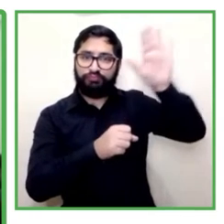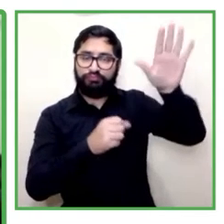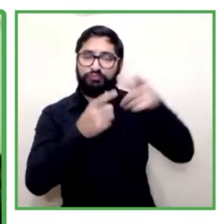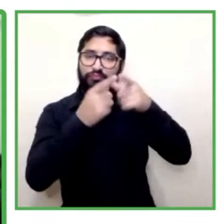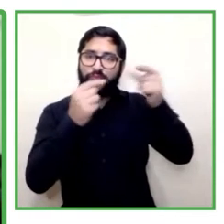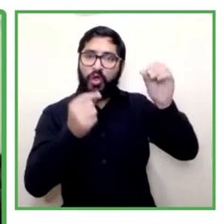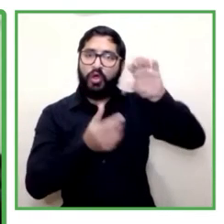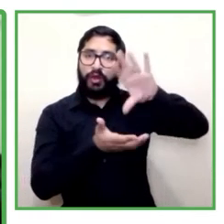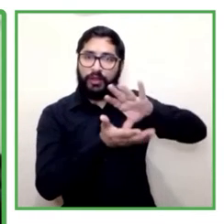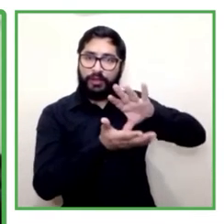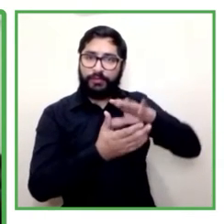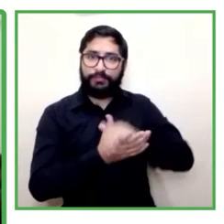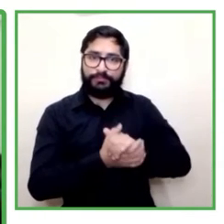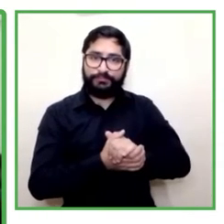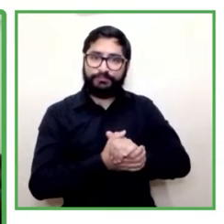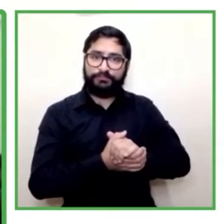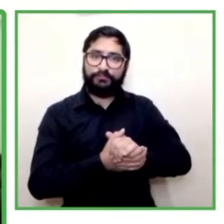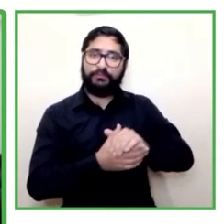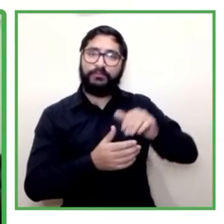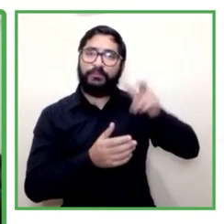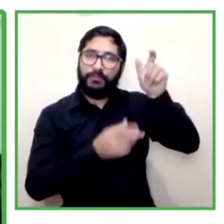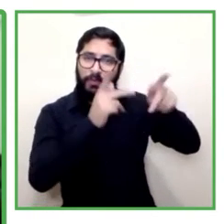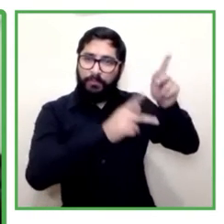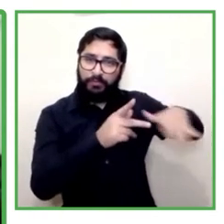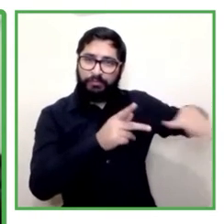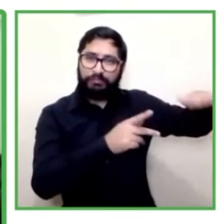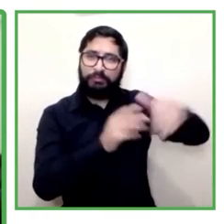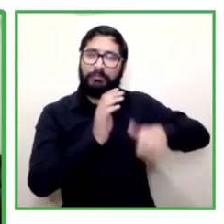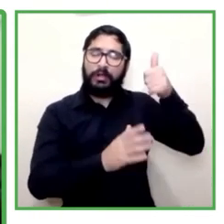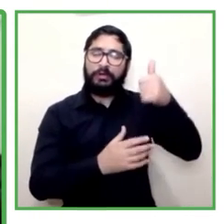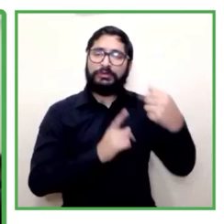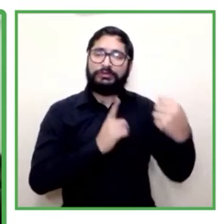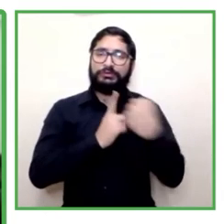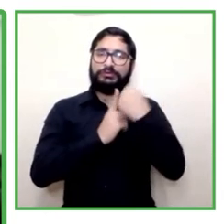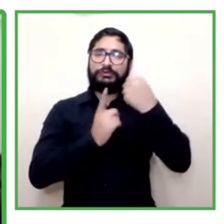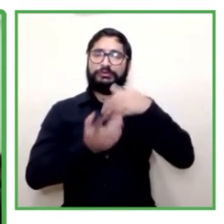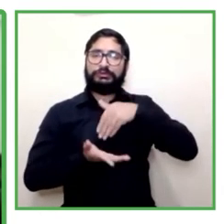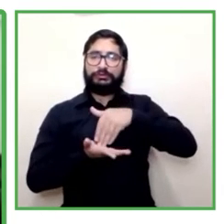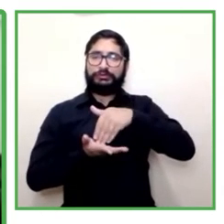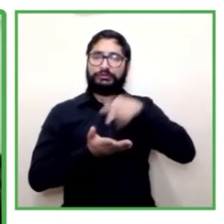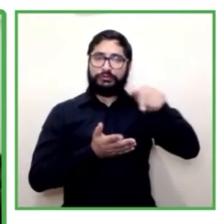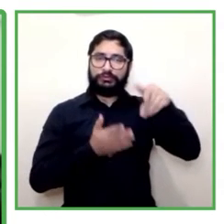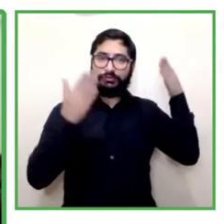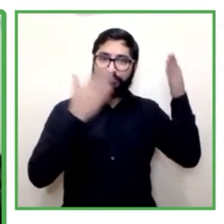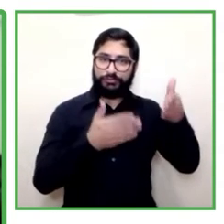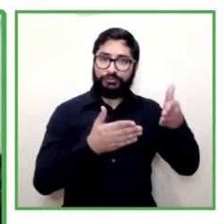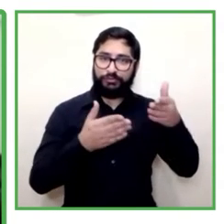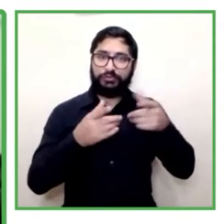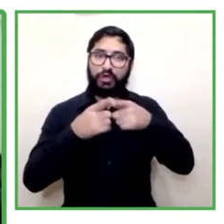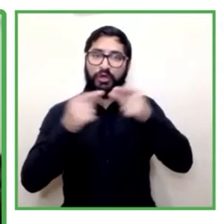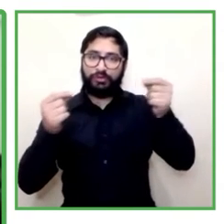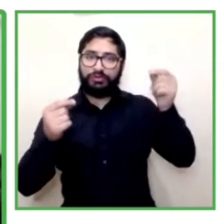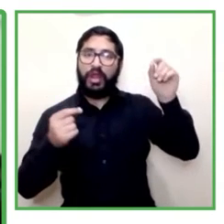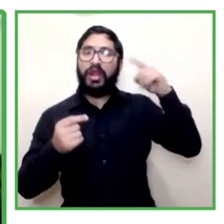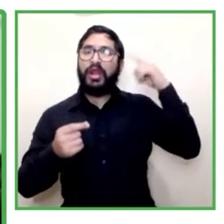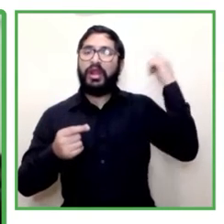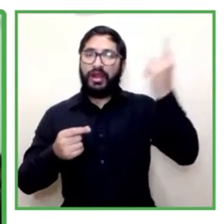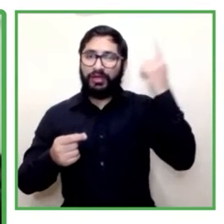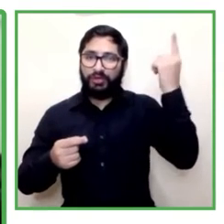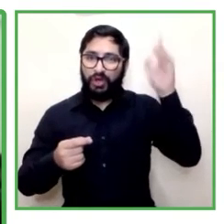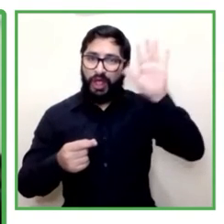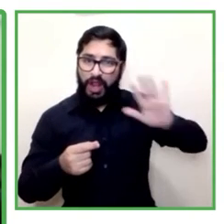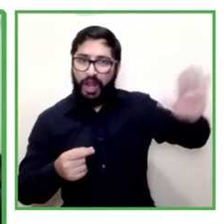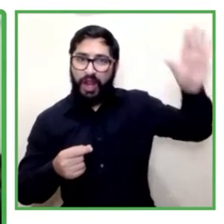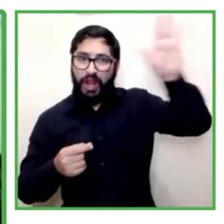Servicio Nacional del Aprendizaje de Colombia, el famoso CERA. Magda,